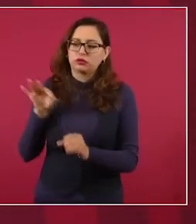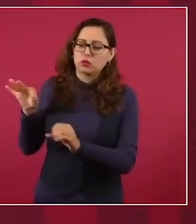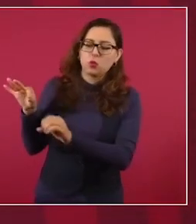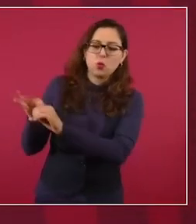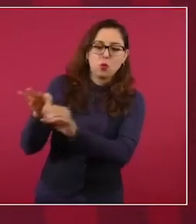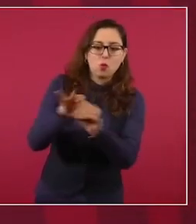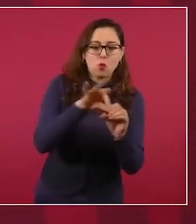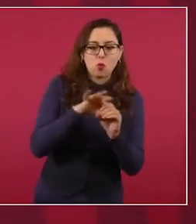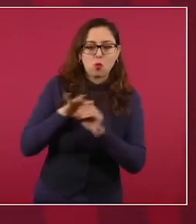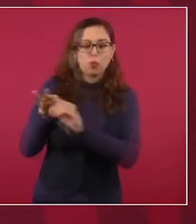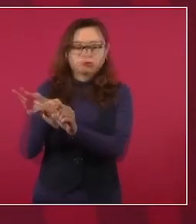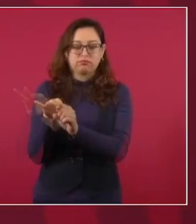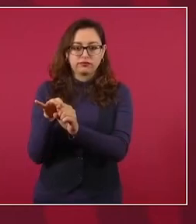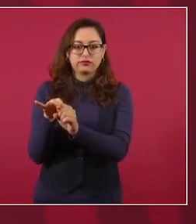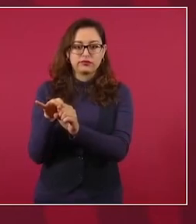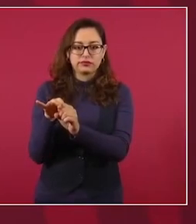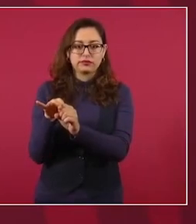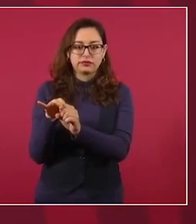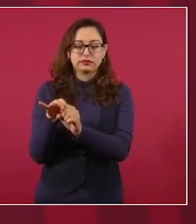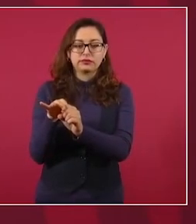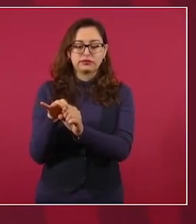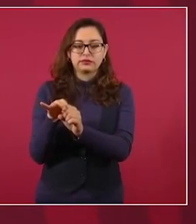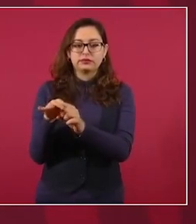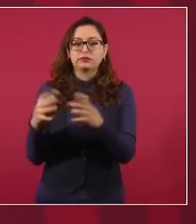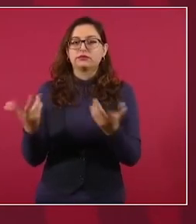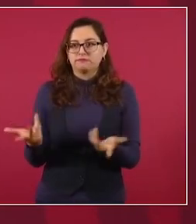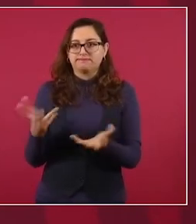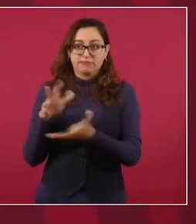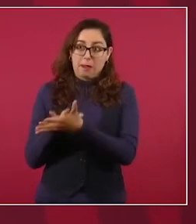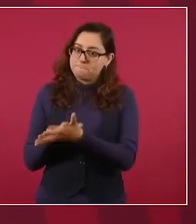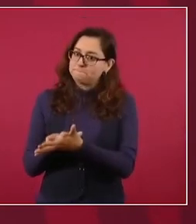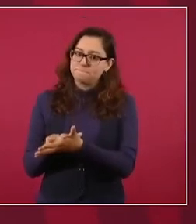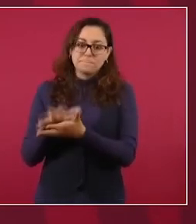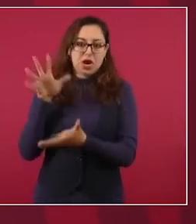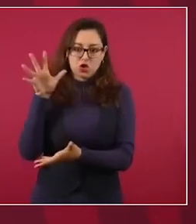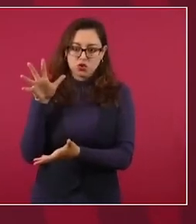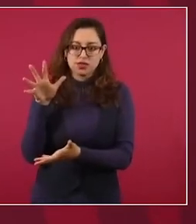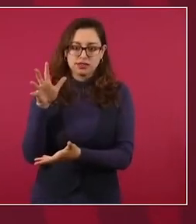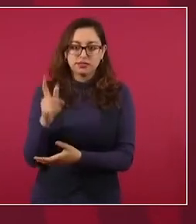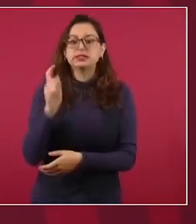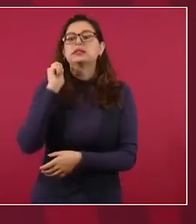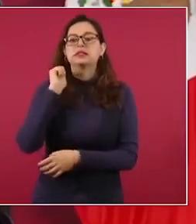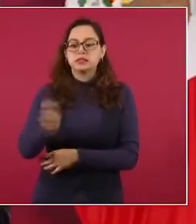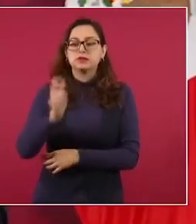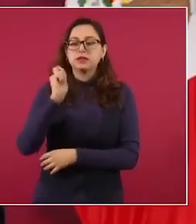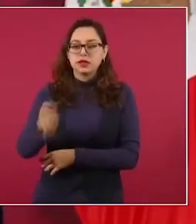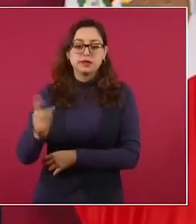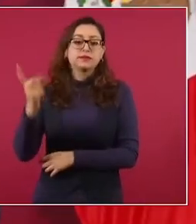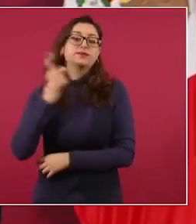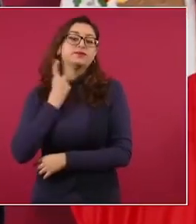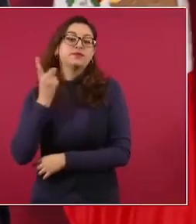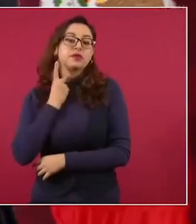no es mayoría. Estamos hablando que si son 500